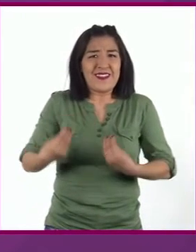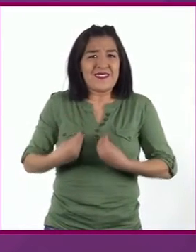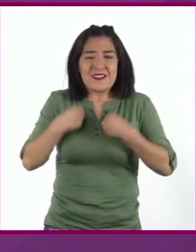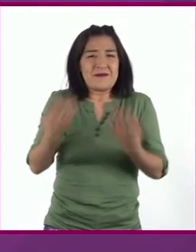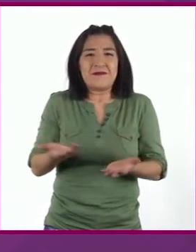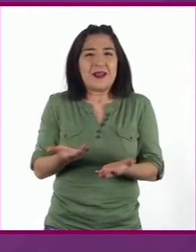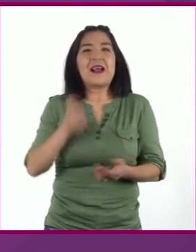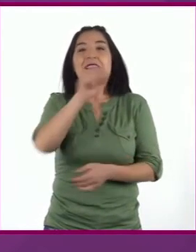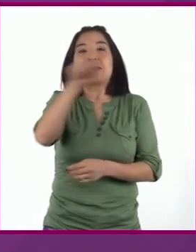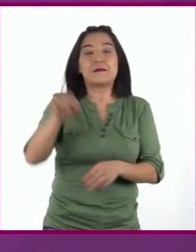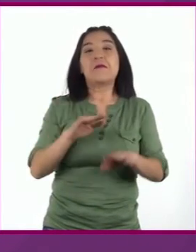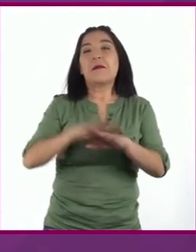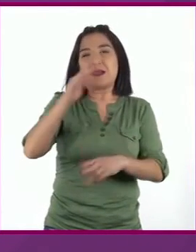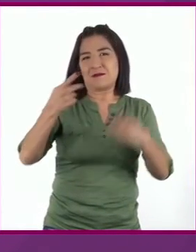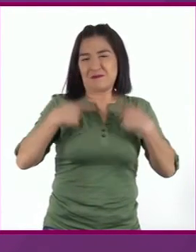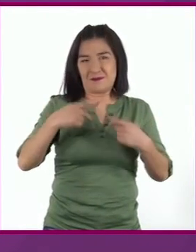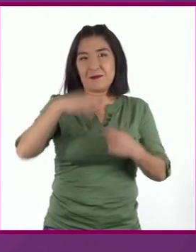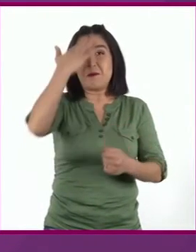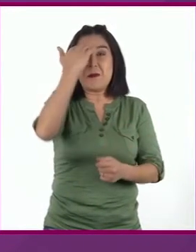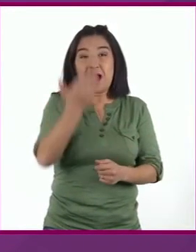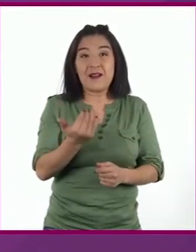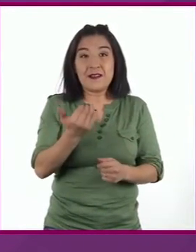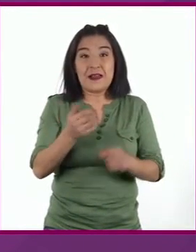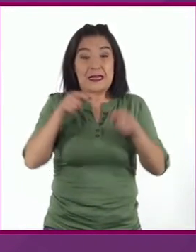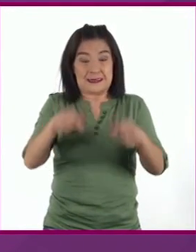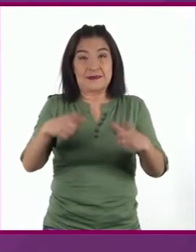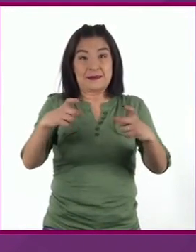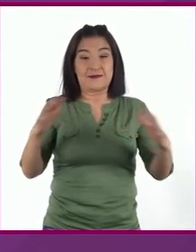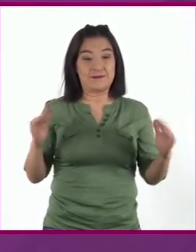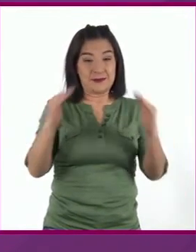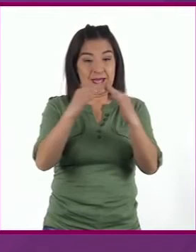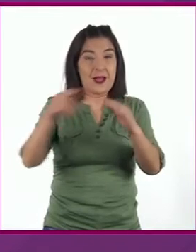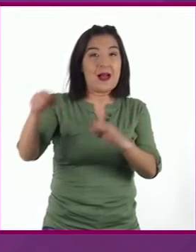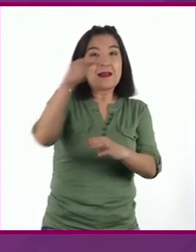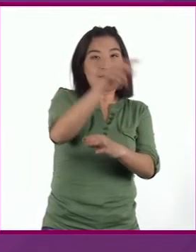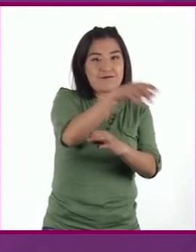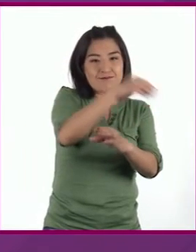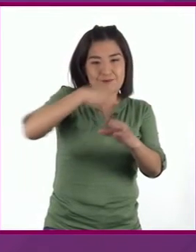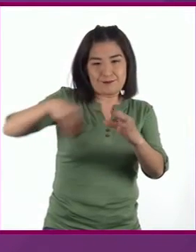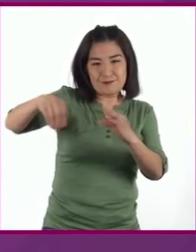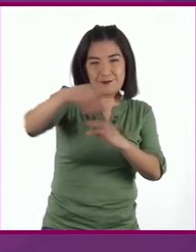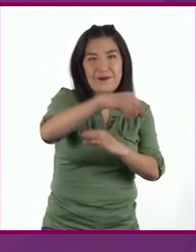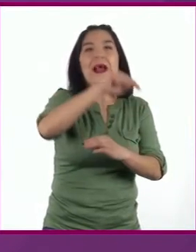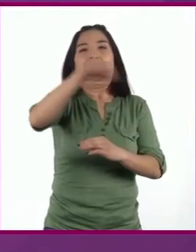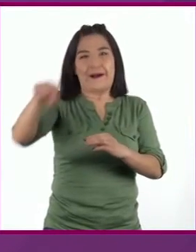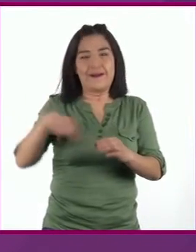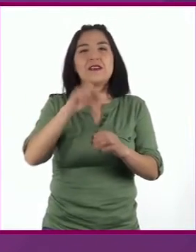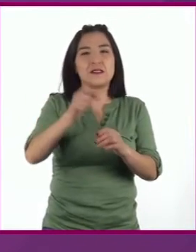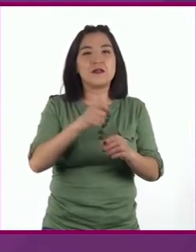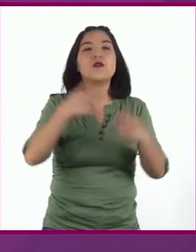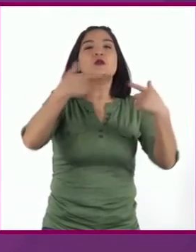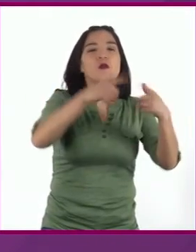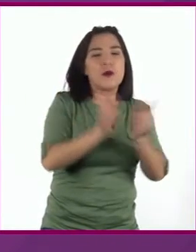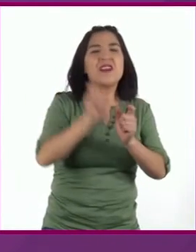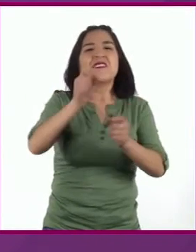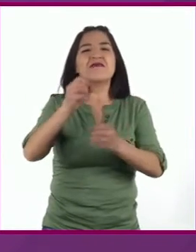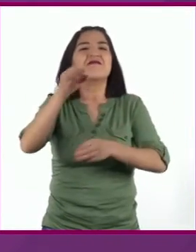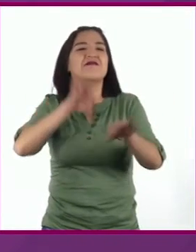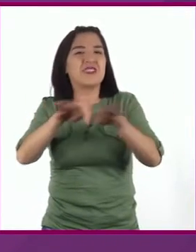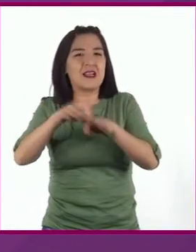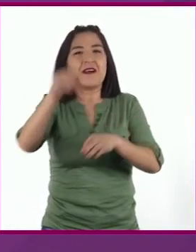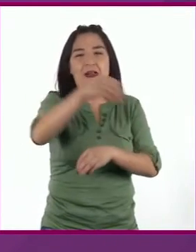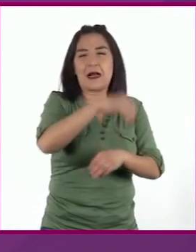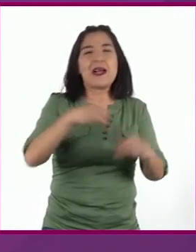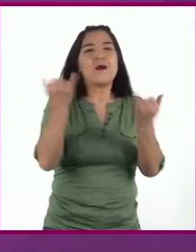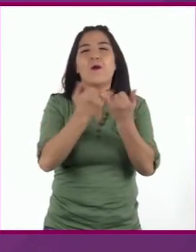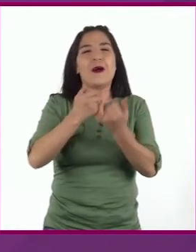La mayoría de los mayas vivía alrededor del centro ceremonial Y se agrupaban según su oficio Un poco como ahora se distribuye